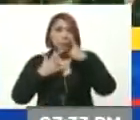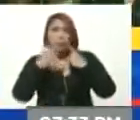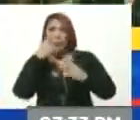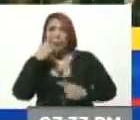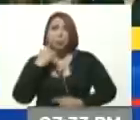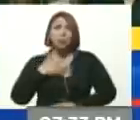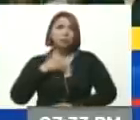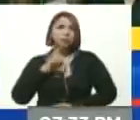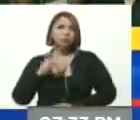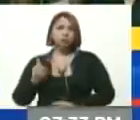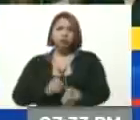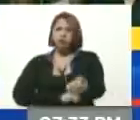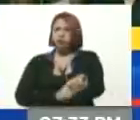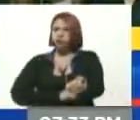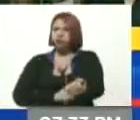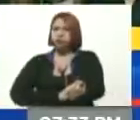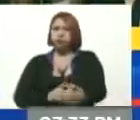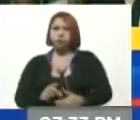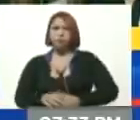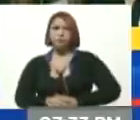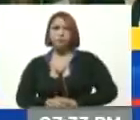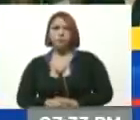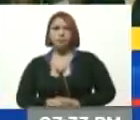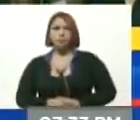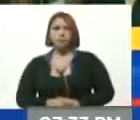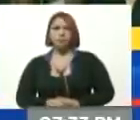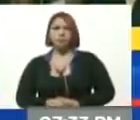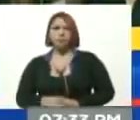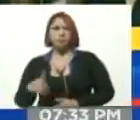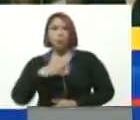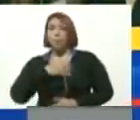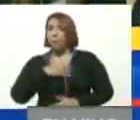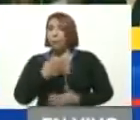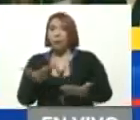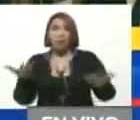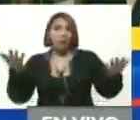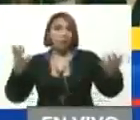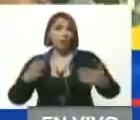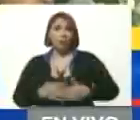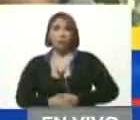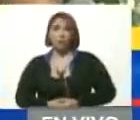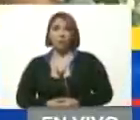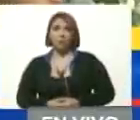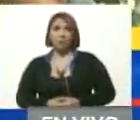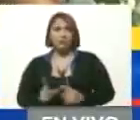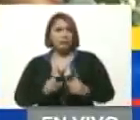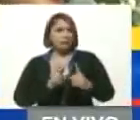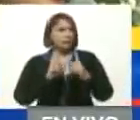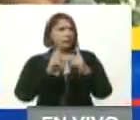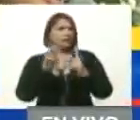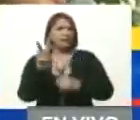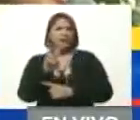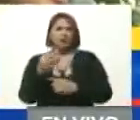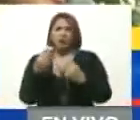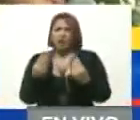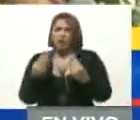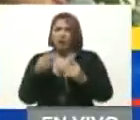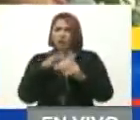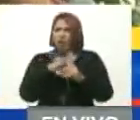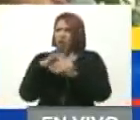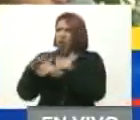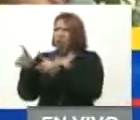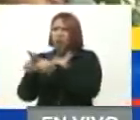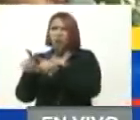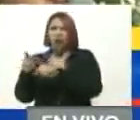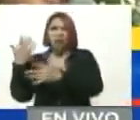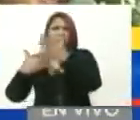de dolor, de rabia. no puede ser se persiga a Venezuela como se persiguió a los judíos